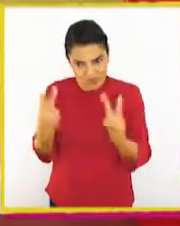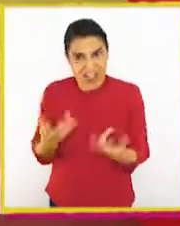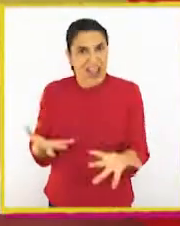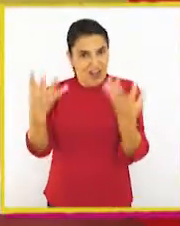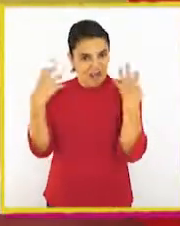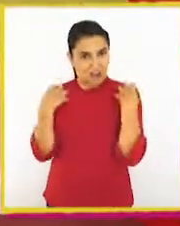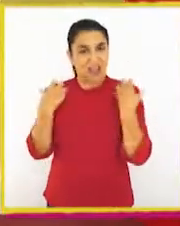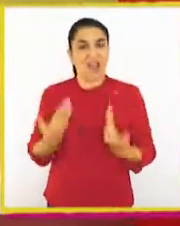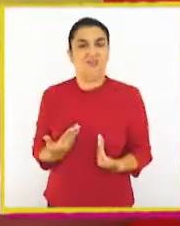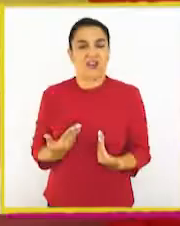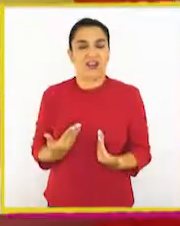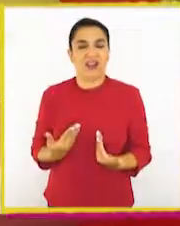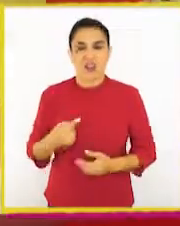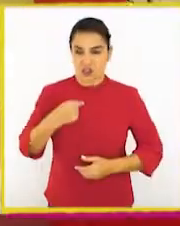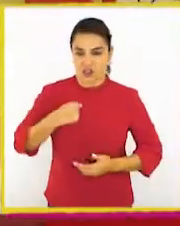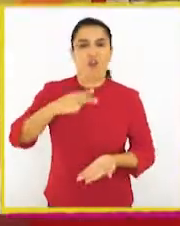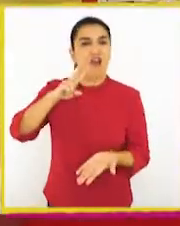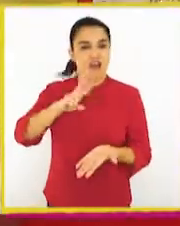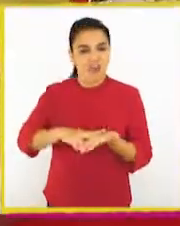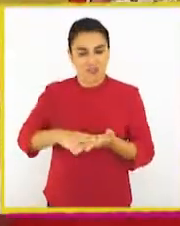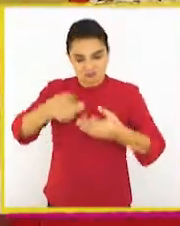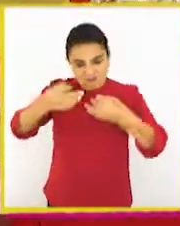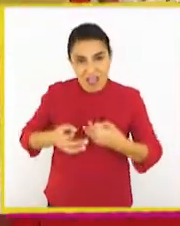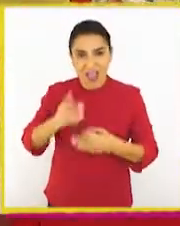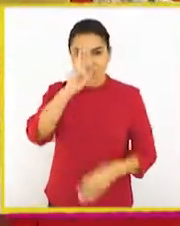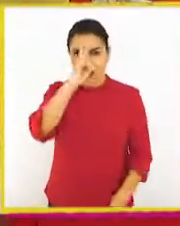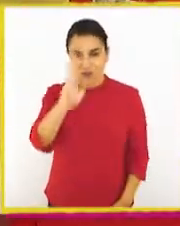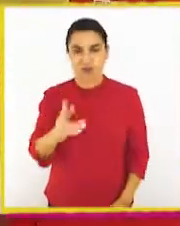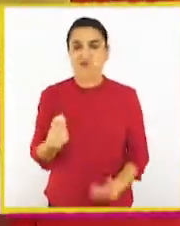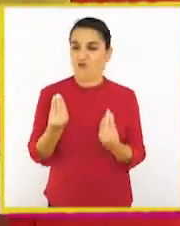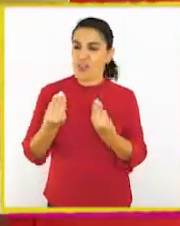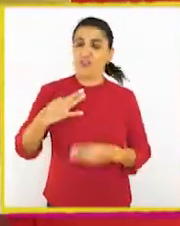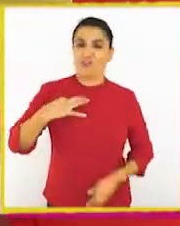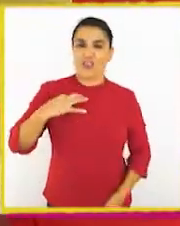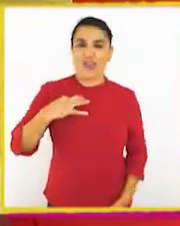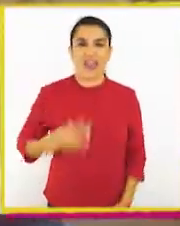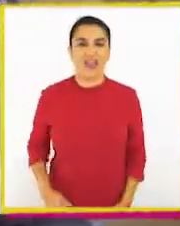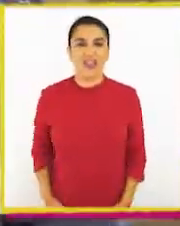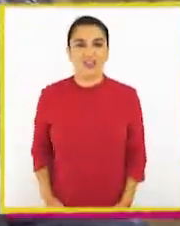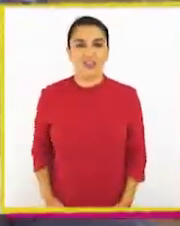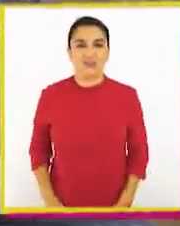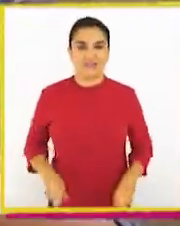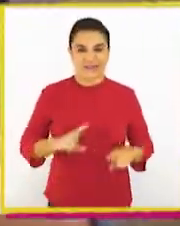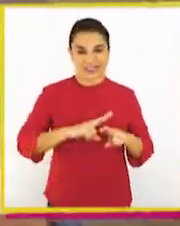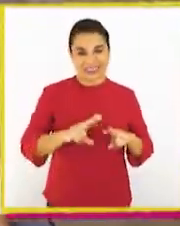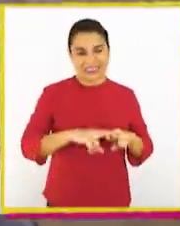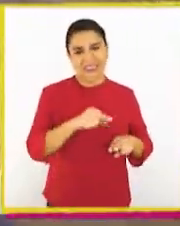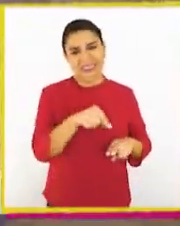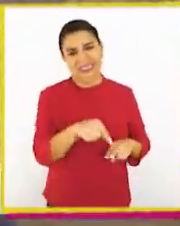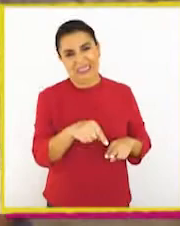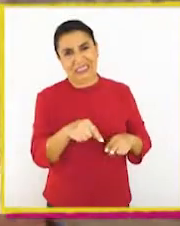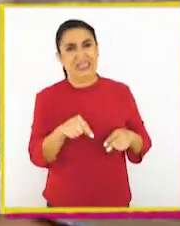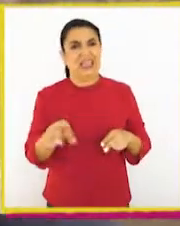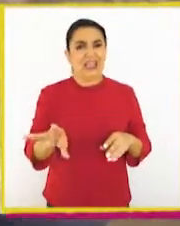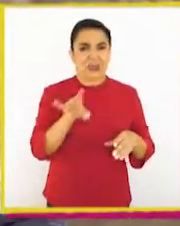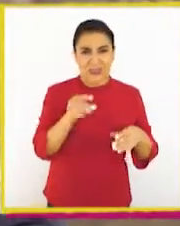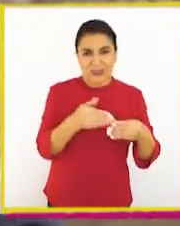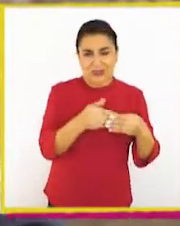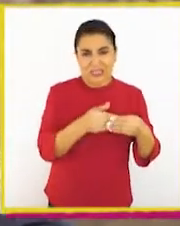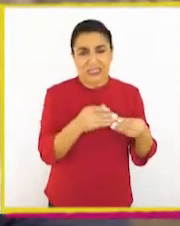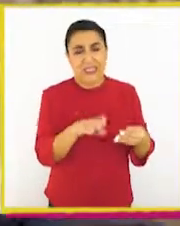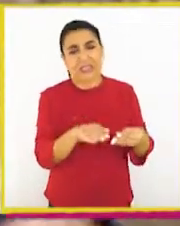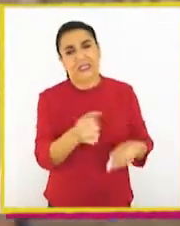y hacerme cargo. Seré muy honrado, respetuoso y un buen ciudadano. Haber actuado así fue un gran error.